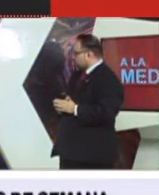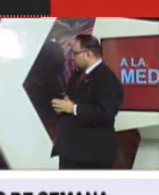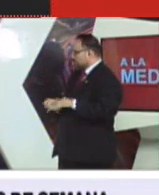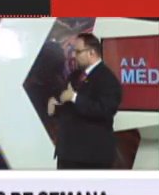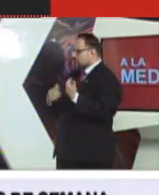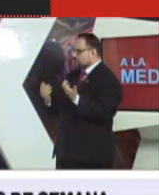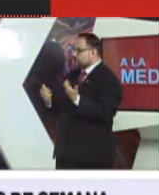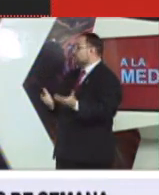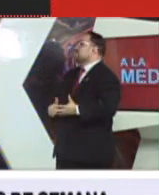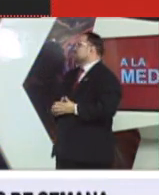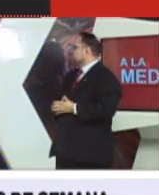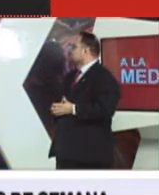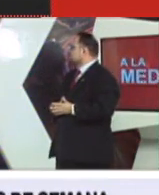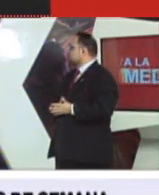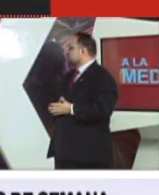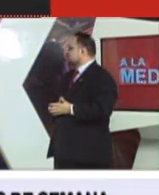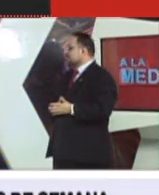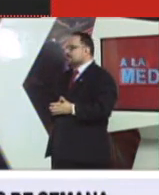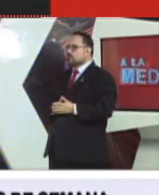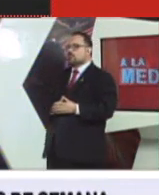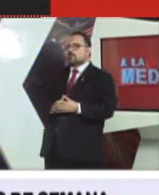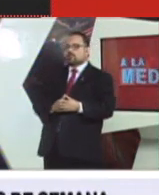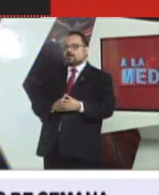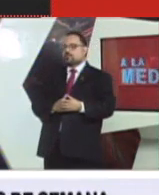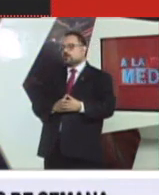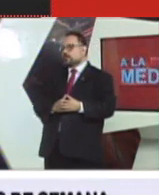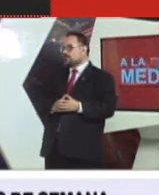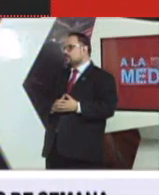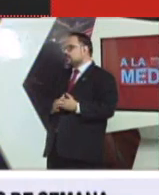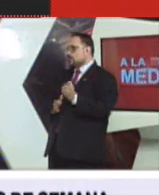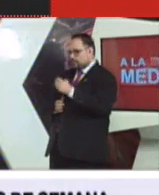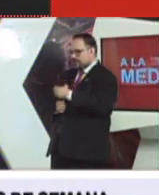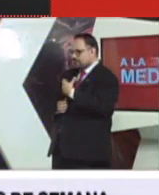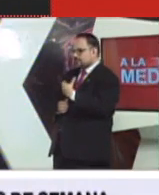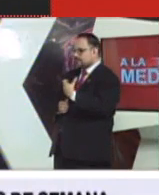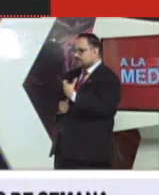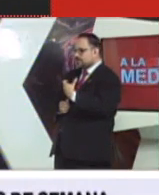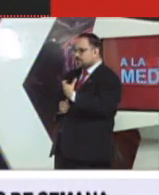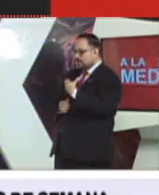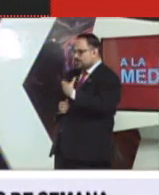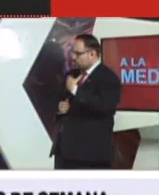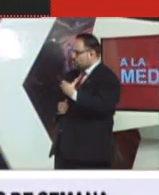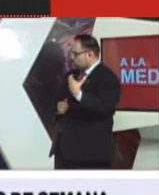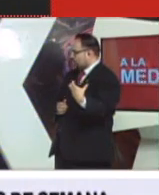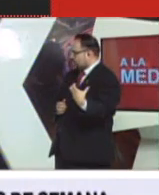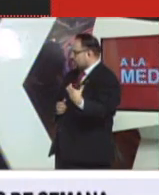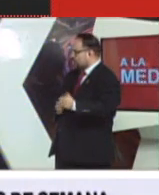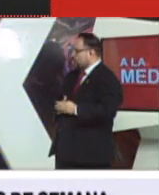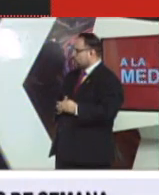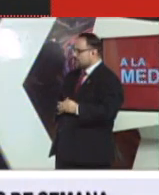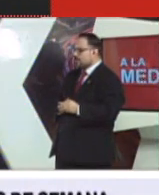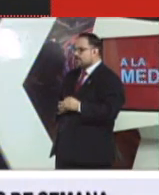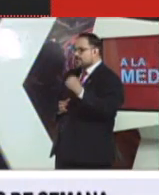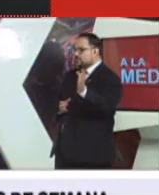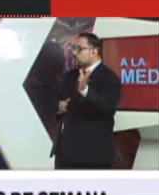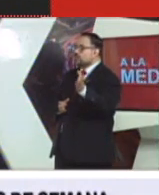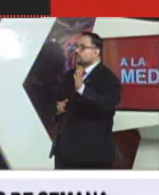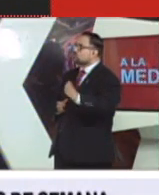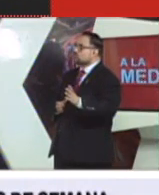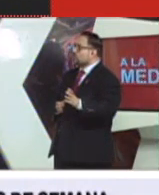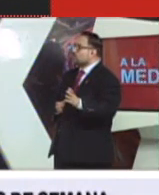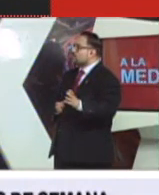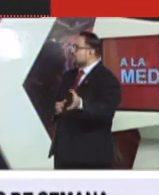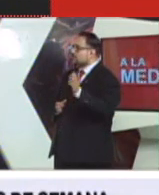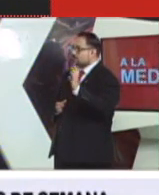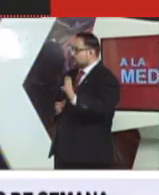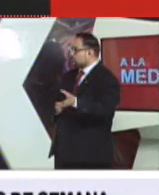protocolo, digamos, medianamente sano para poder reactivarlo, porque ese va a ser el motor real de la economía, es poner